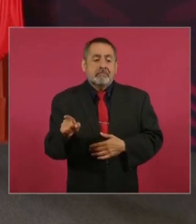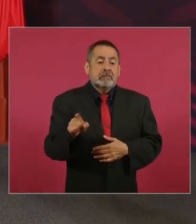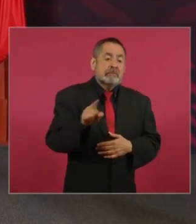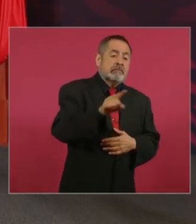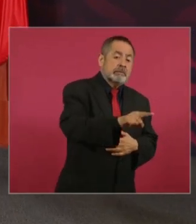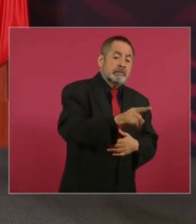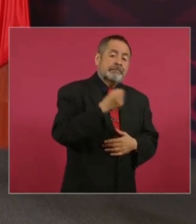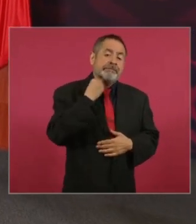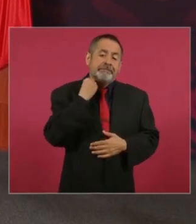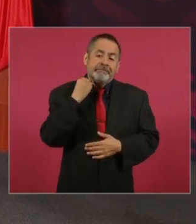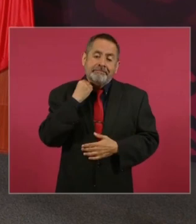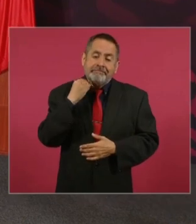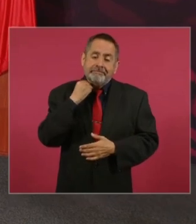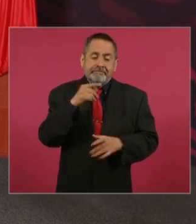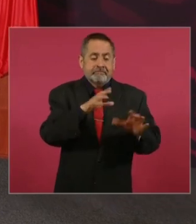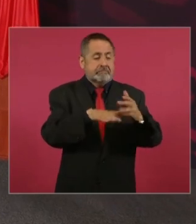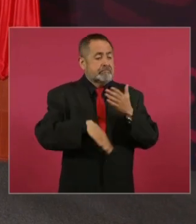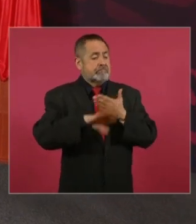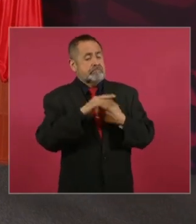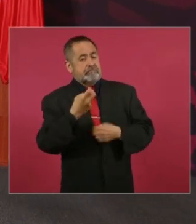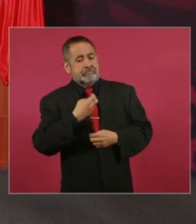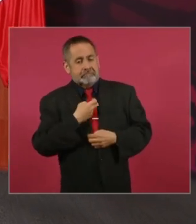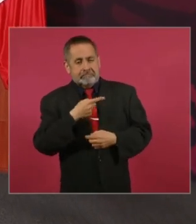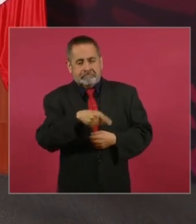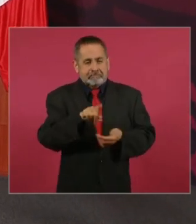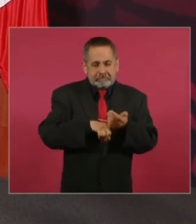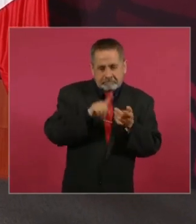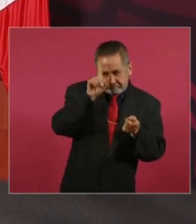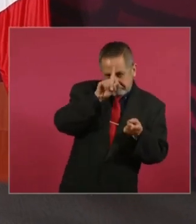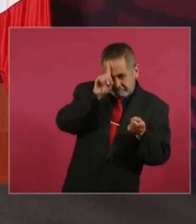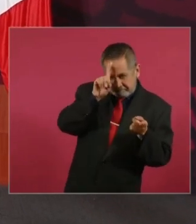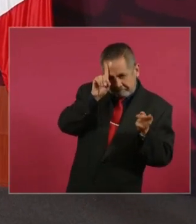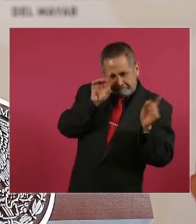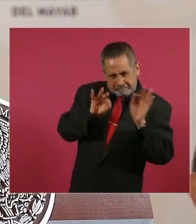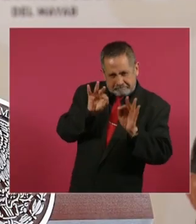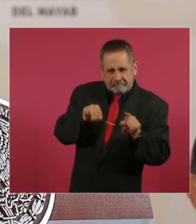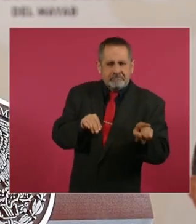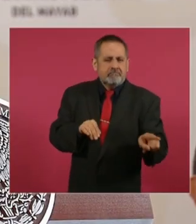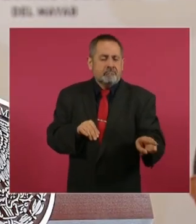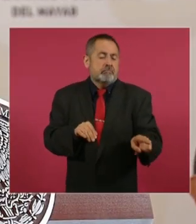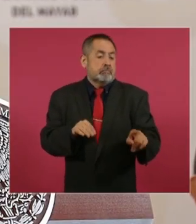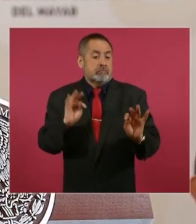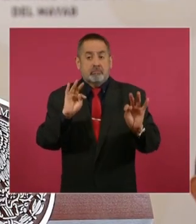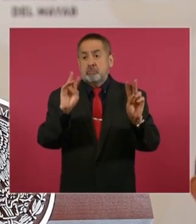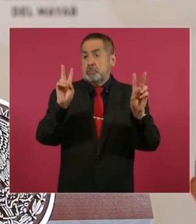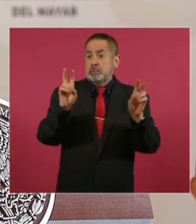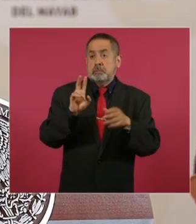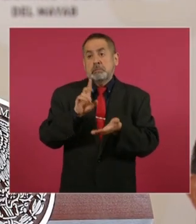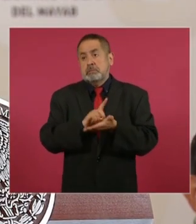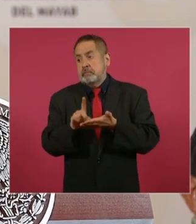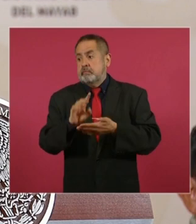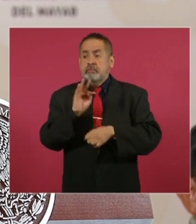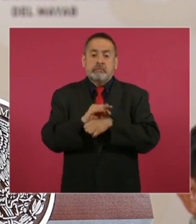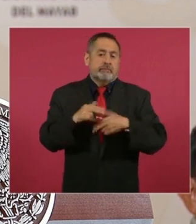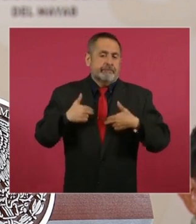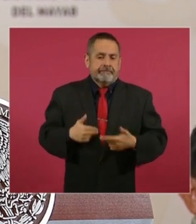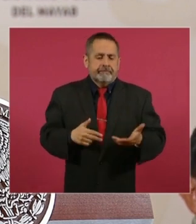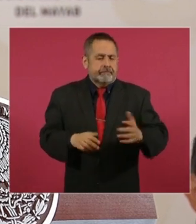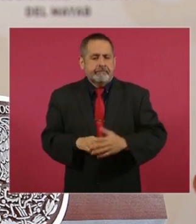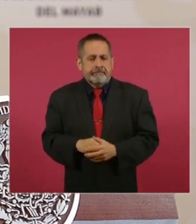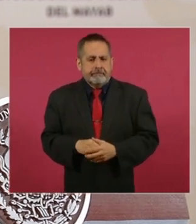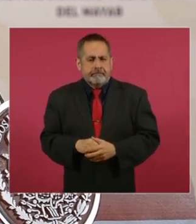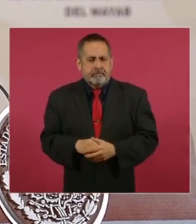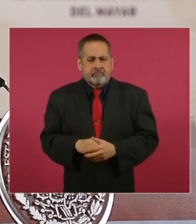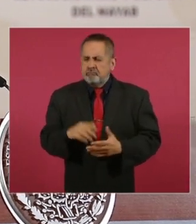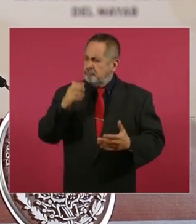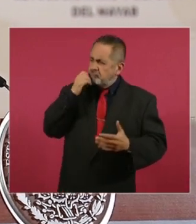abogados y los asesores y los supuestos defensores de derechos humanos, queremos